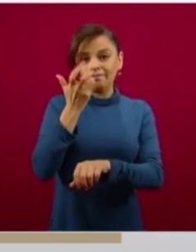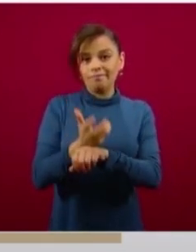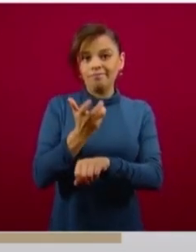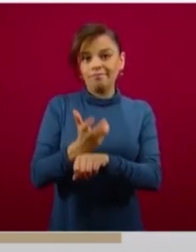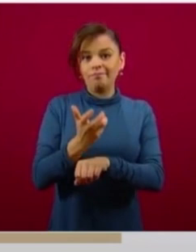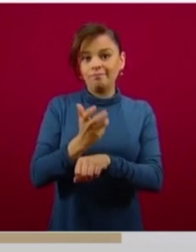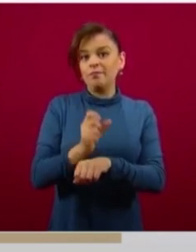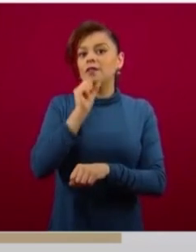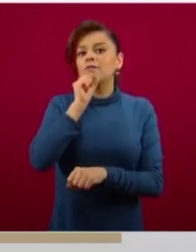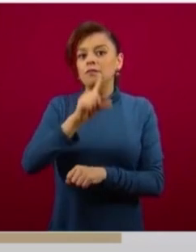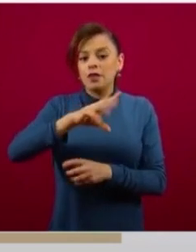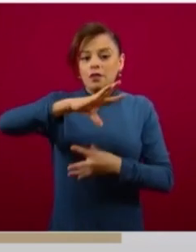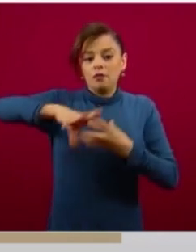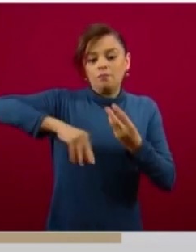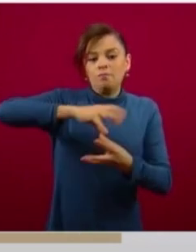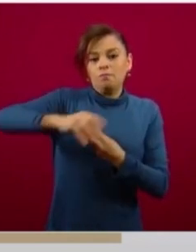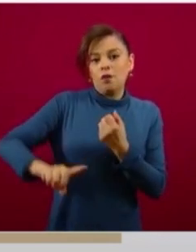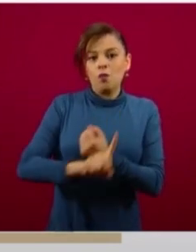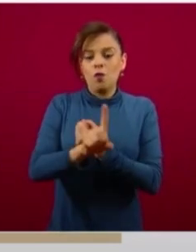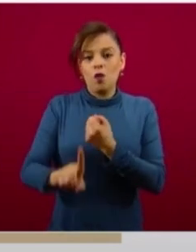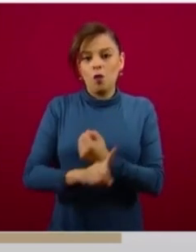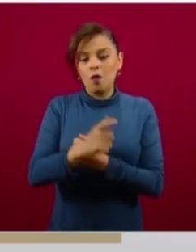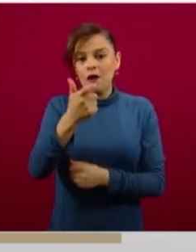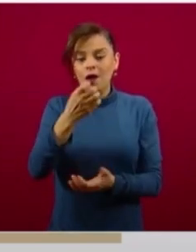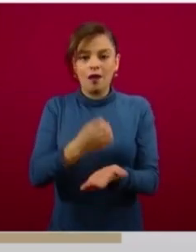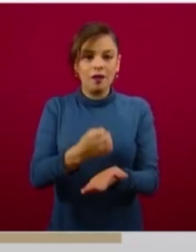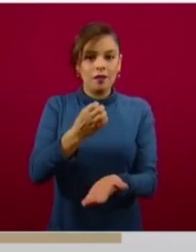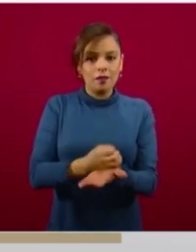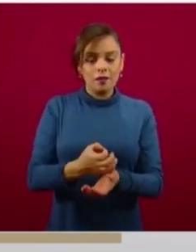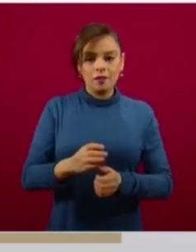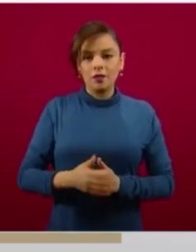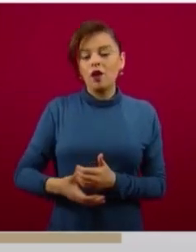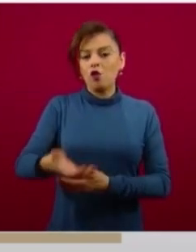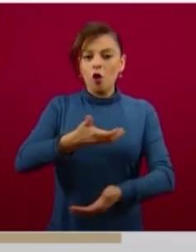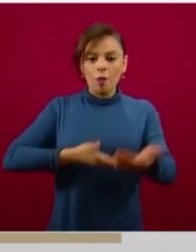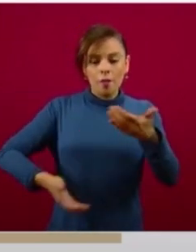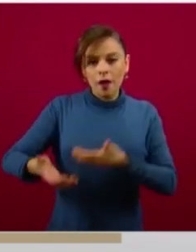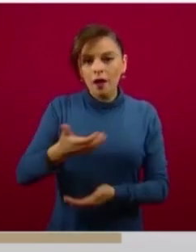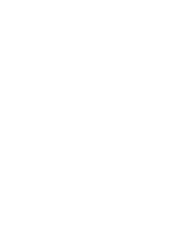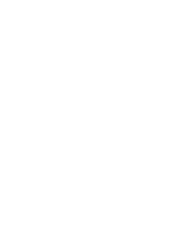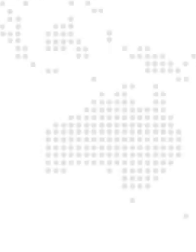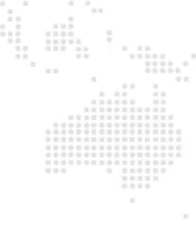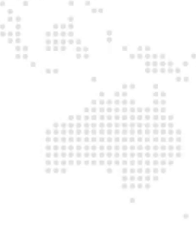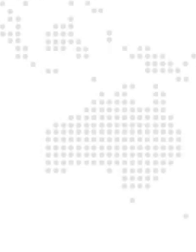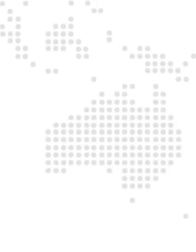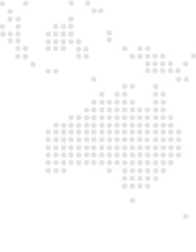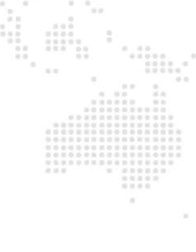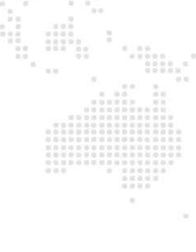y por un menor intercambio comercial y también por la reducción de las remesas.